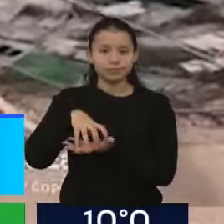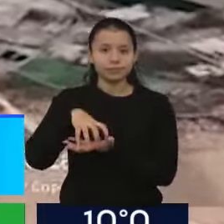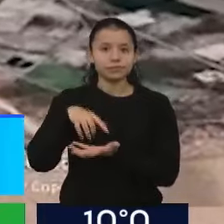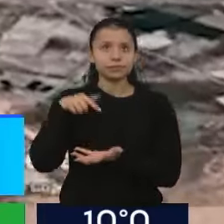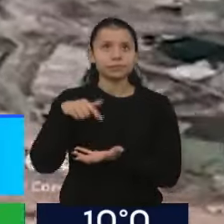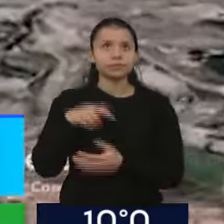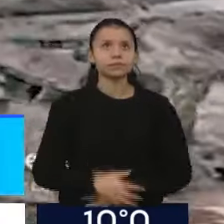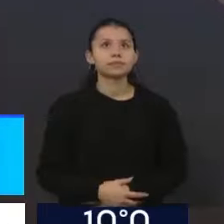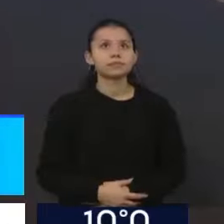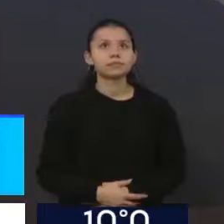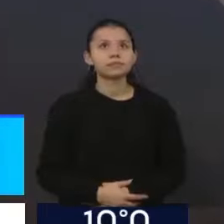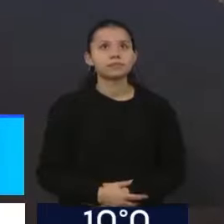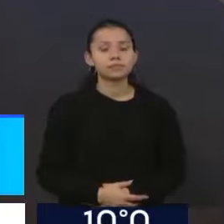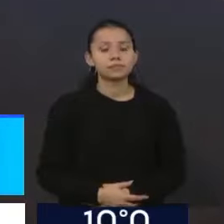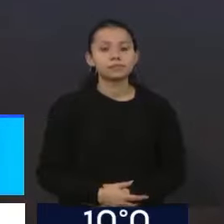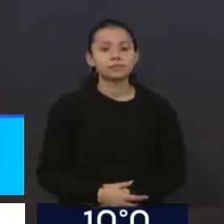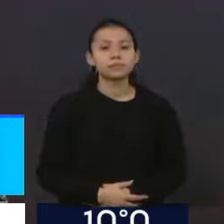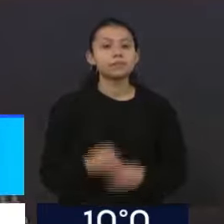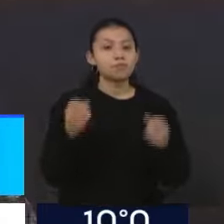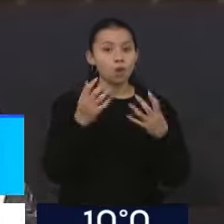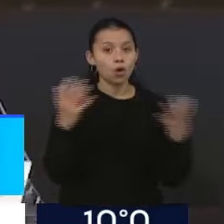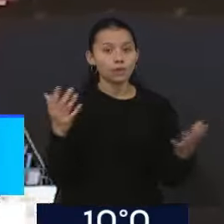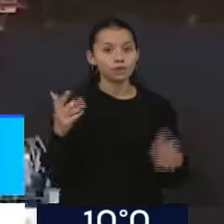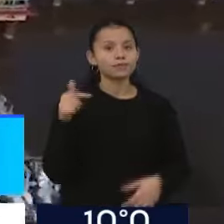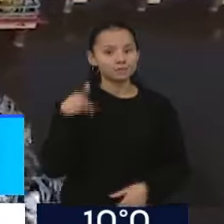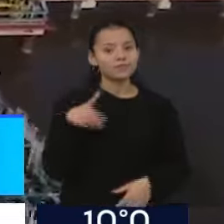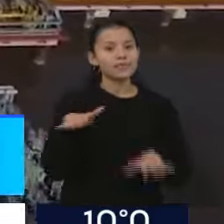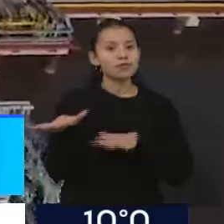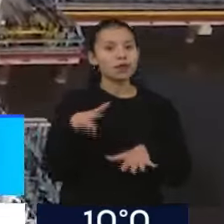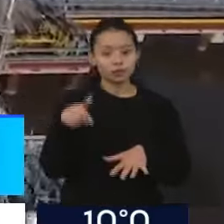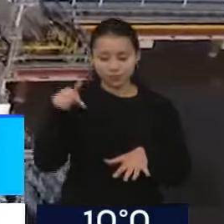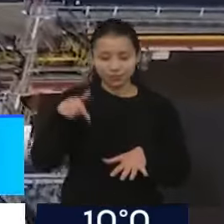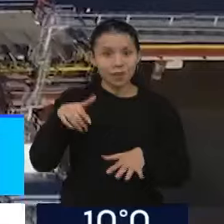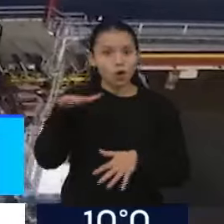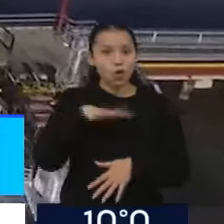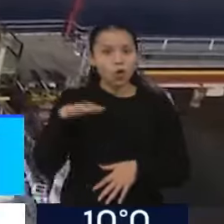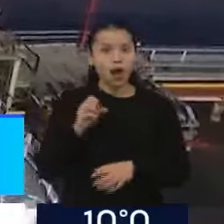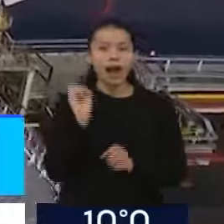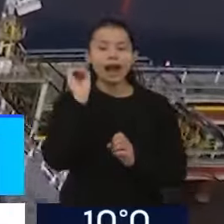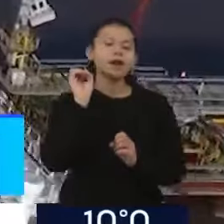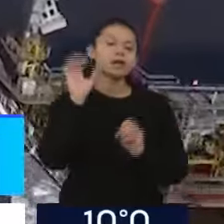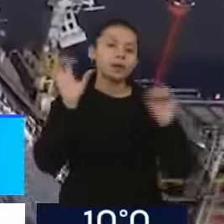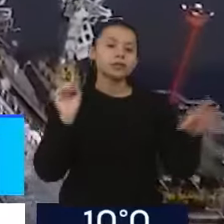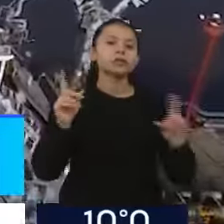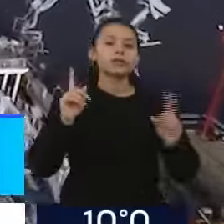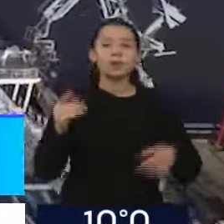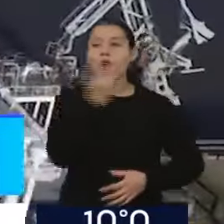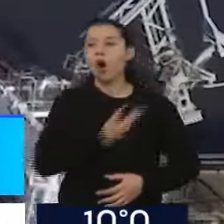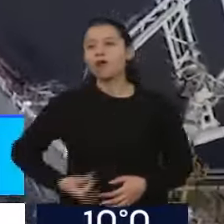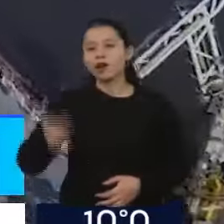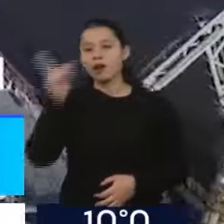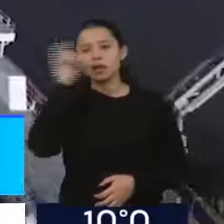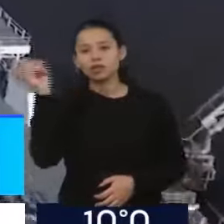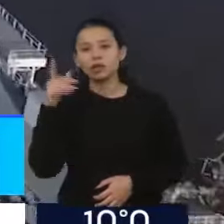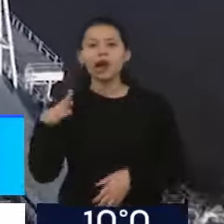Porque en parte hoy la polémica se centró en esta repartición de culpas que hubo entre el Gobierno Nacional y